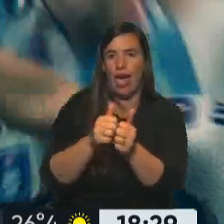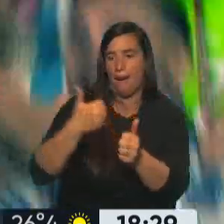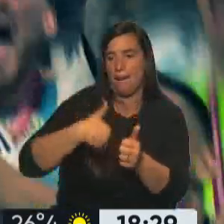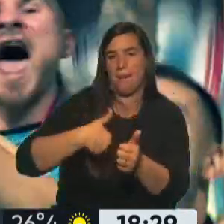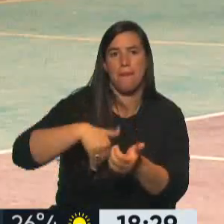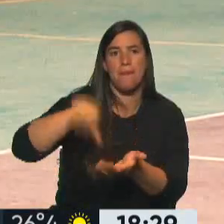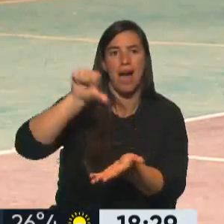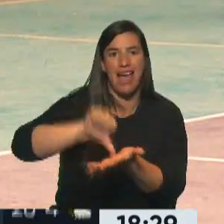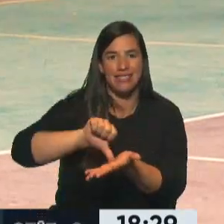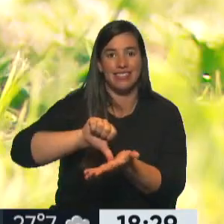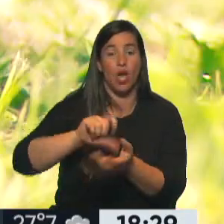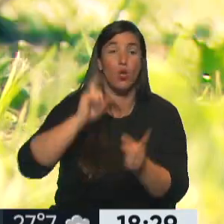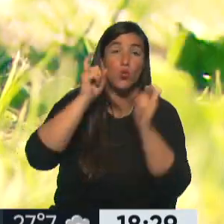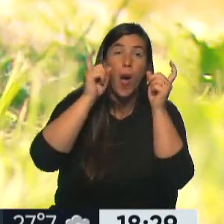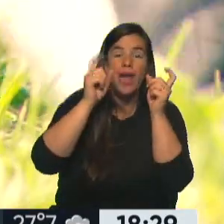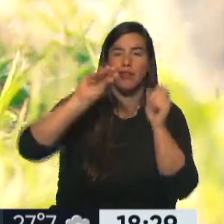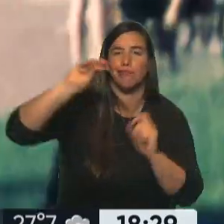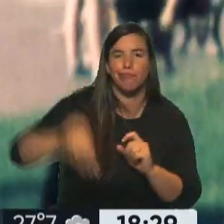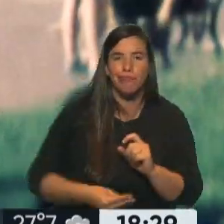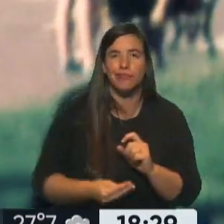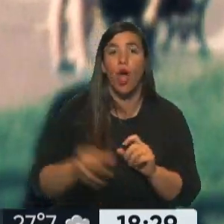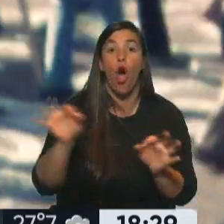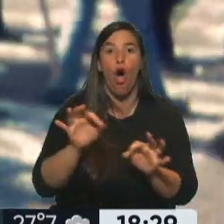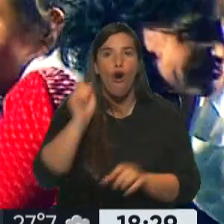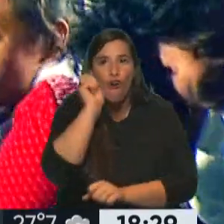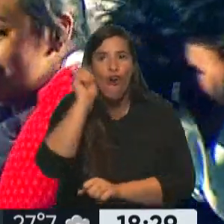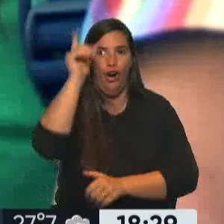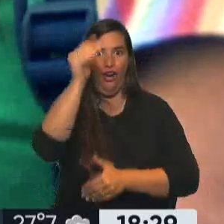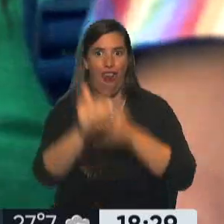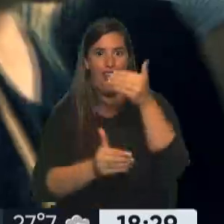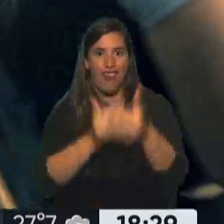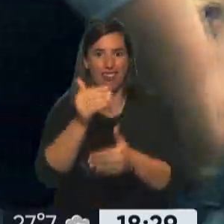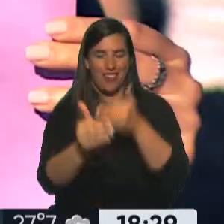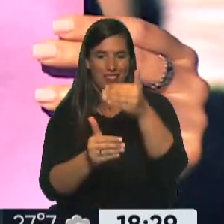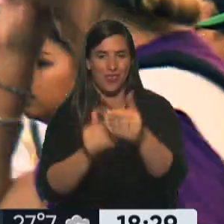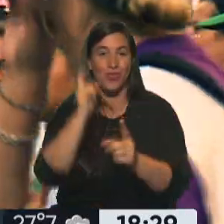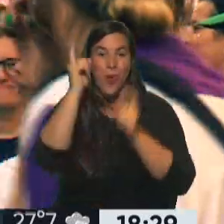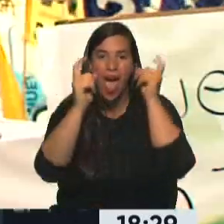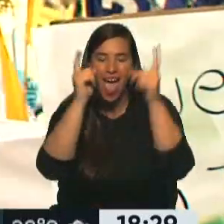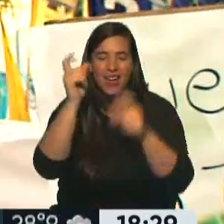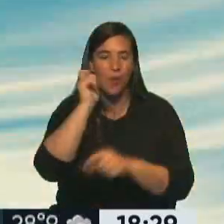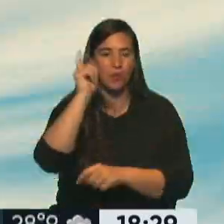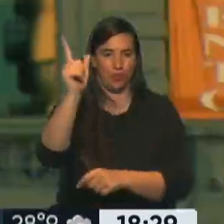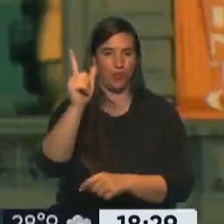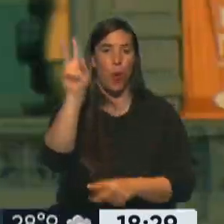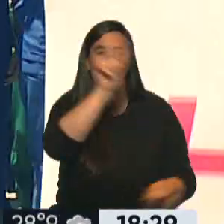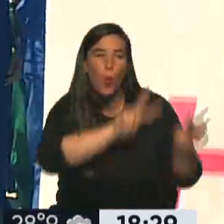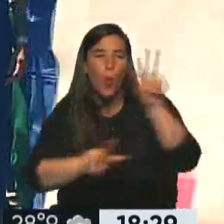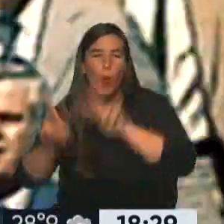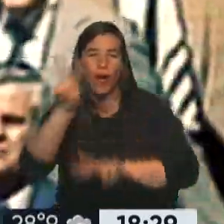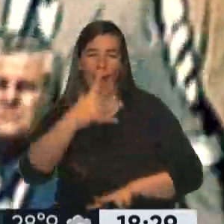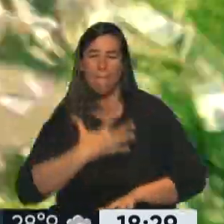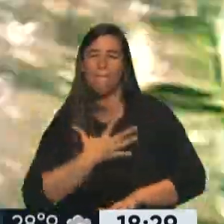hasta conquistas que construyen sueños. Búsquedas que hacen patria y encuentros que nos hacen fuertes.